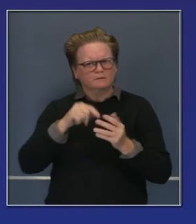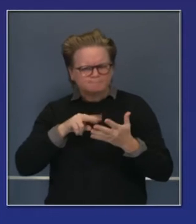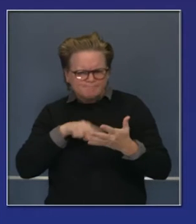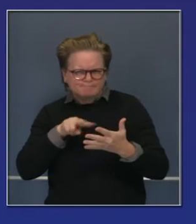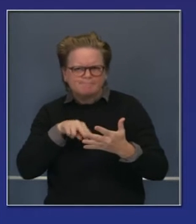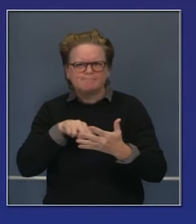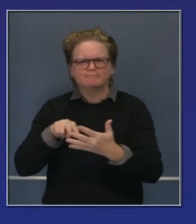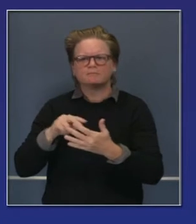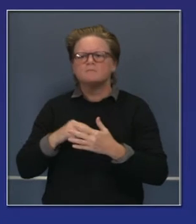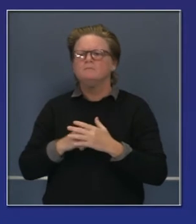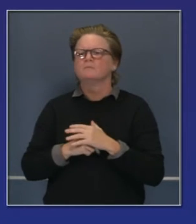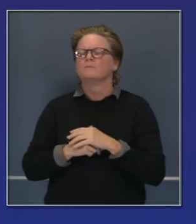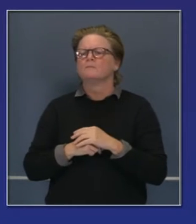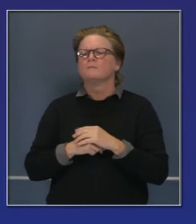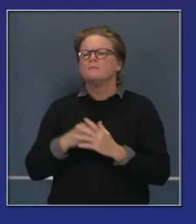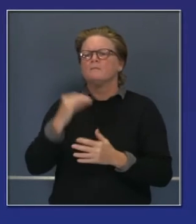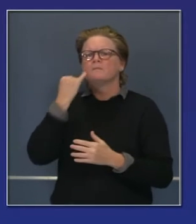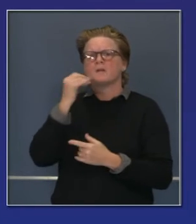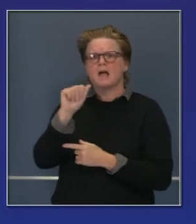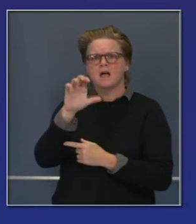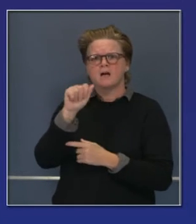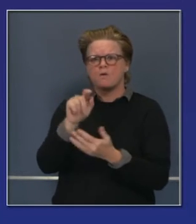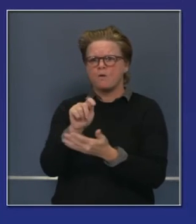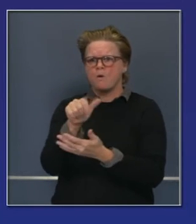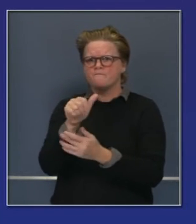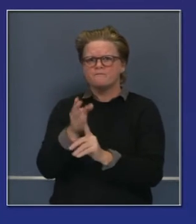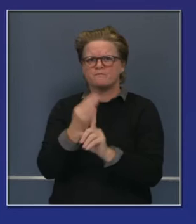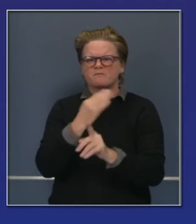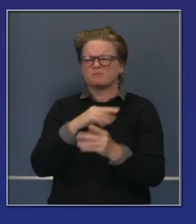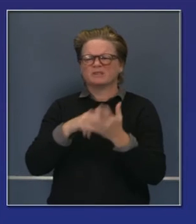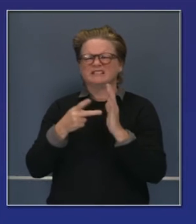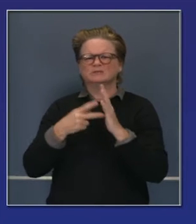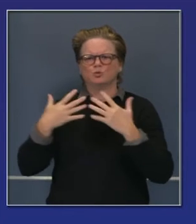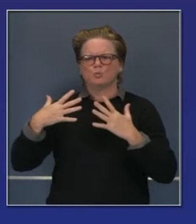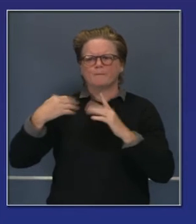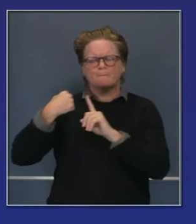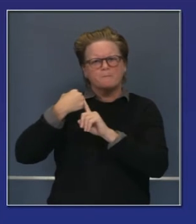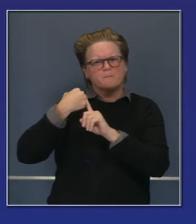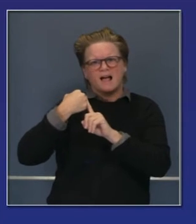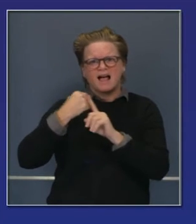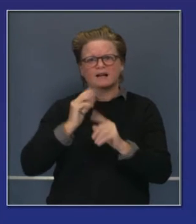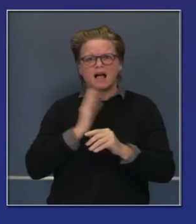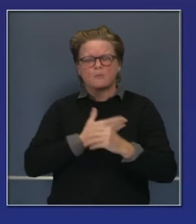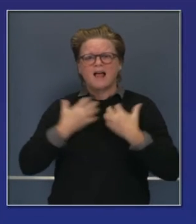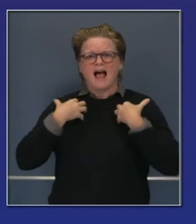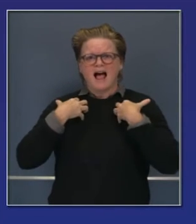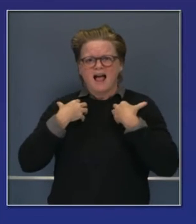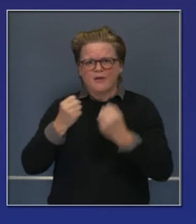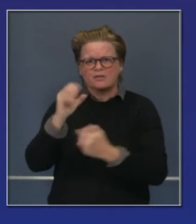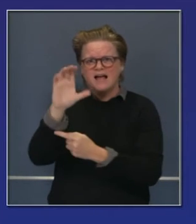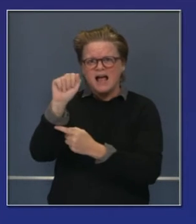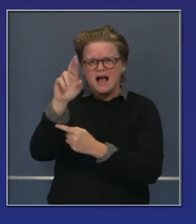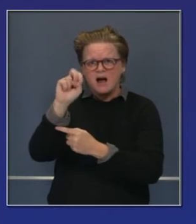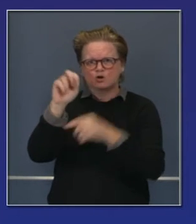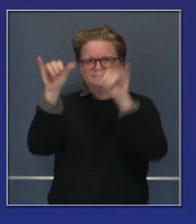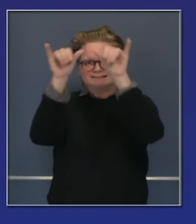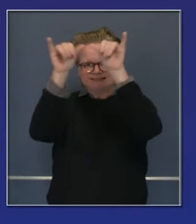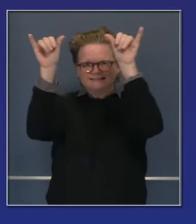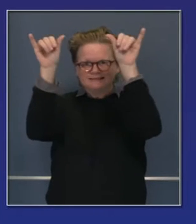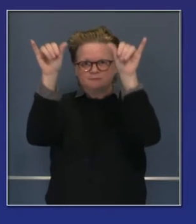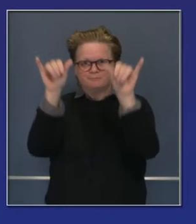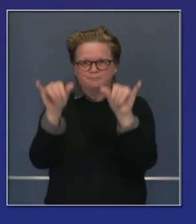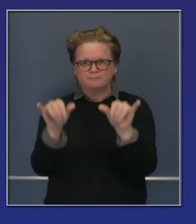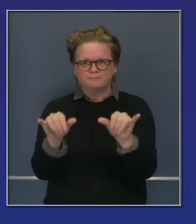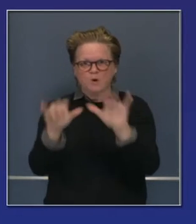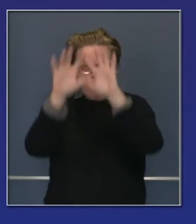Porque al fin y al cabo, el sistema completo está conectado entre sí de una forma u otra. Son muchas